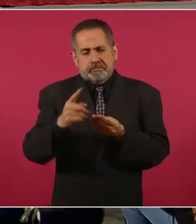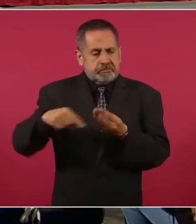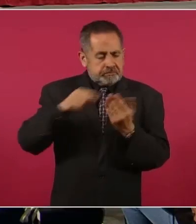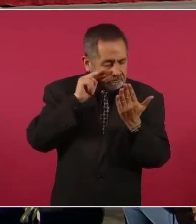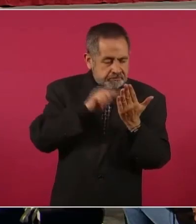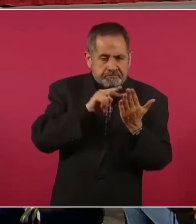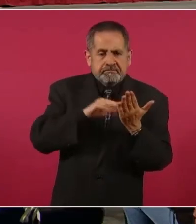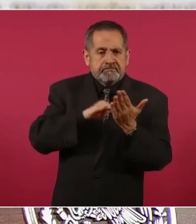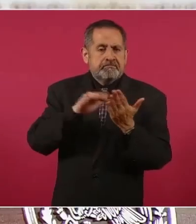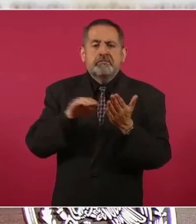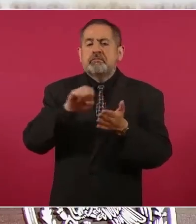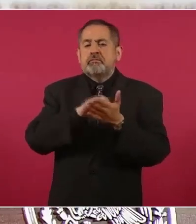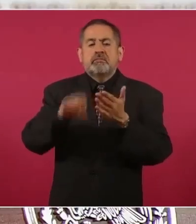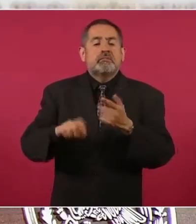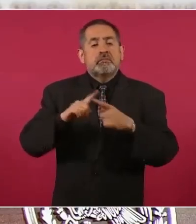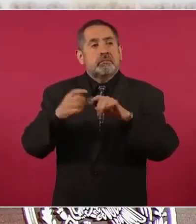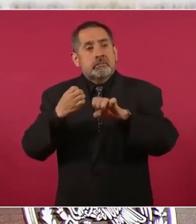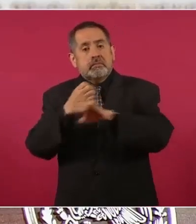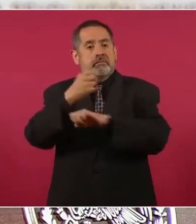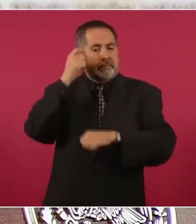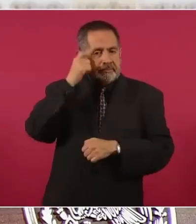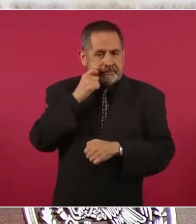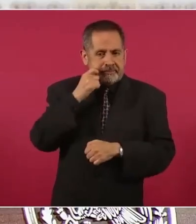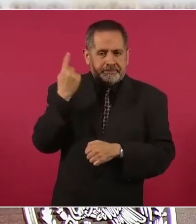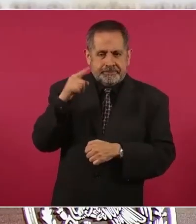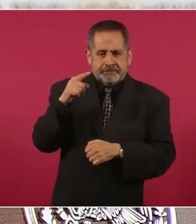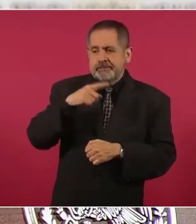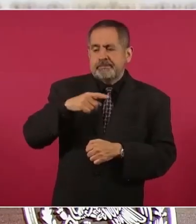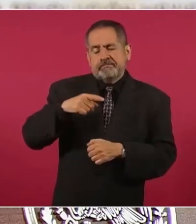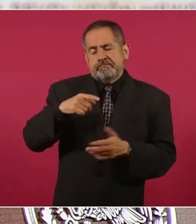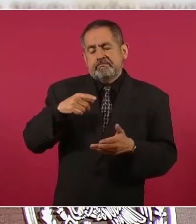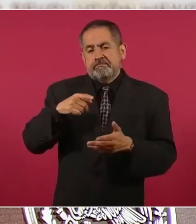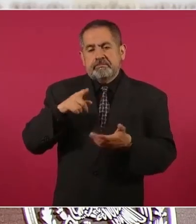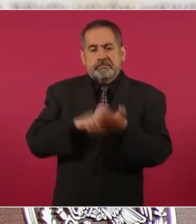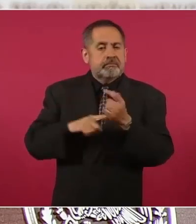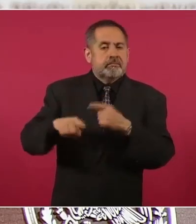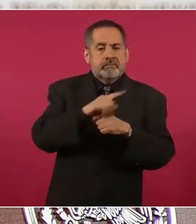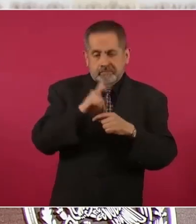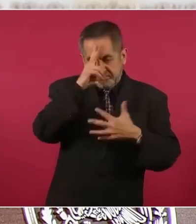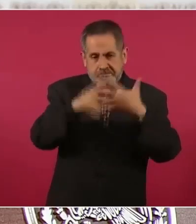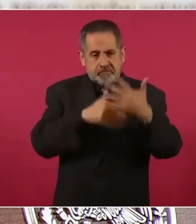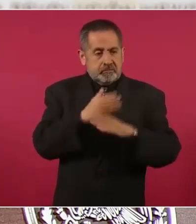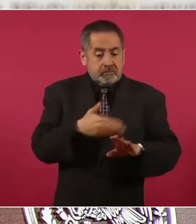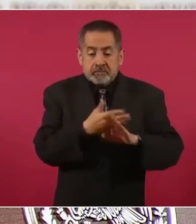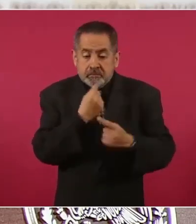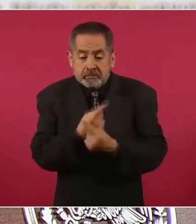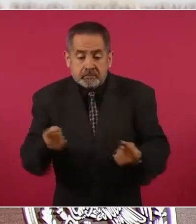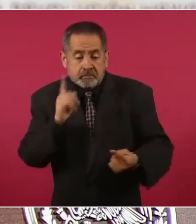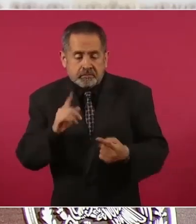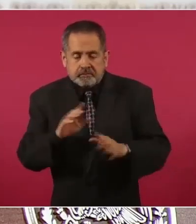Otras acciones como las que hacemos en el estado de Guerrero para erradicar la situación de violencia contra niñas y mujeres y